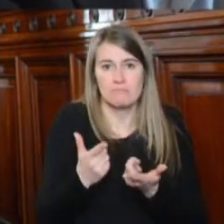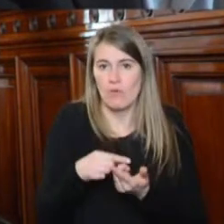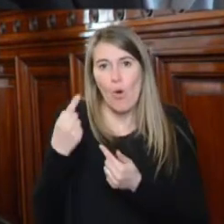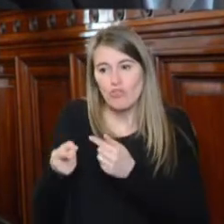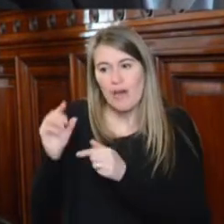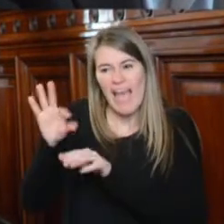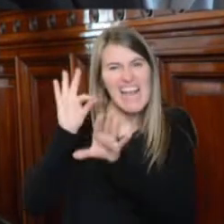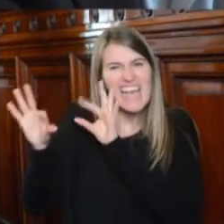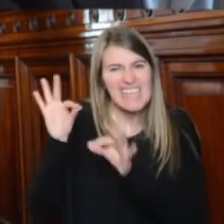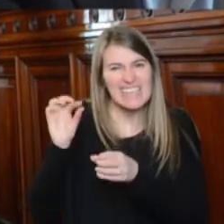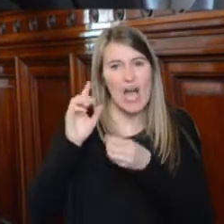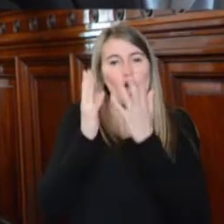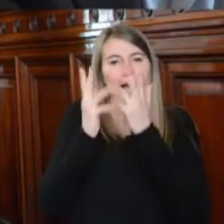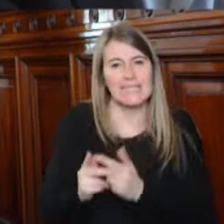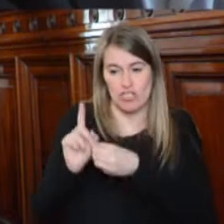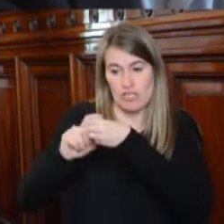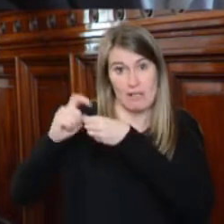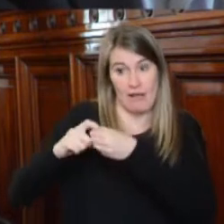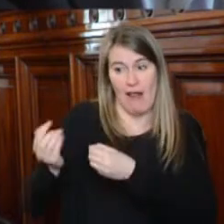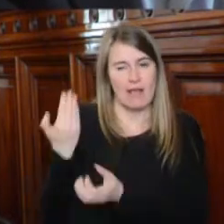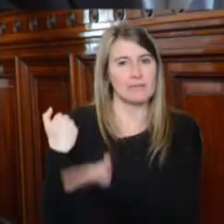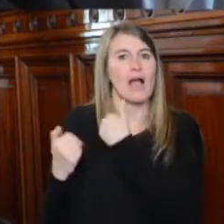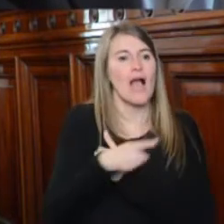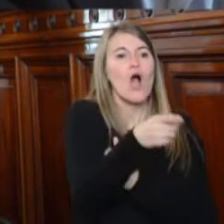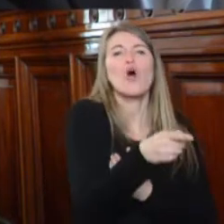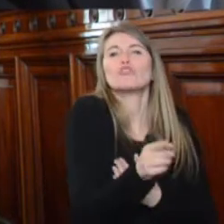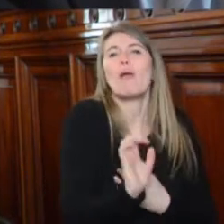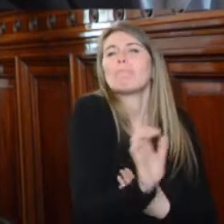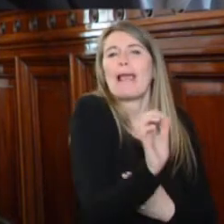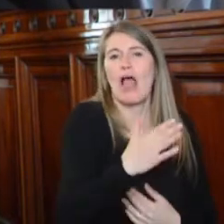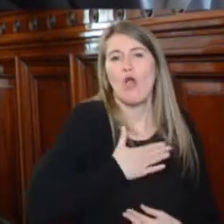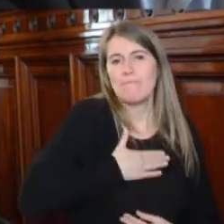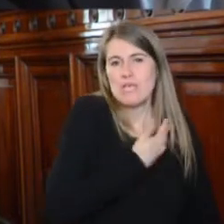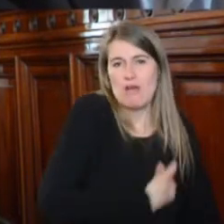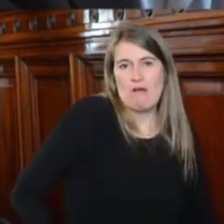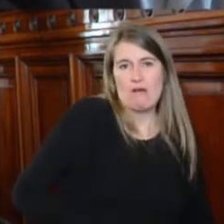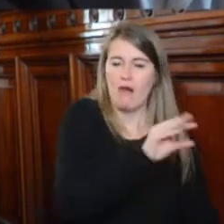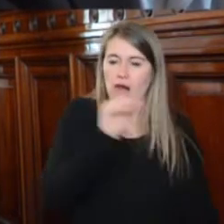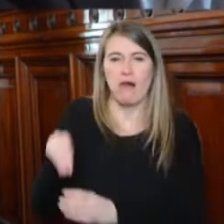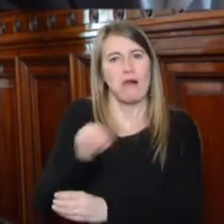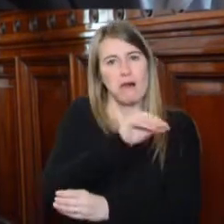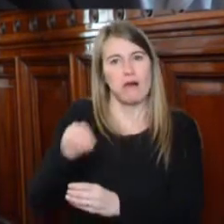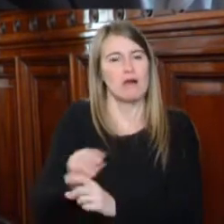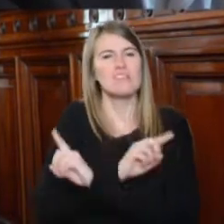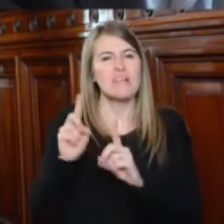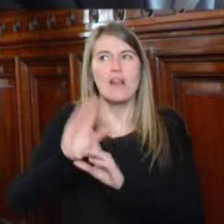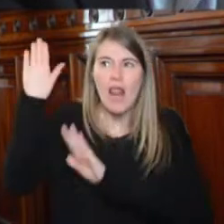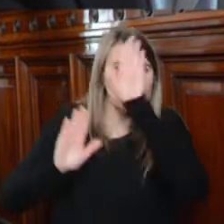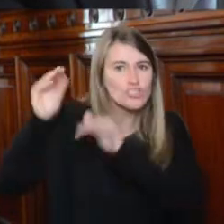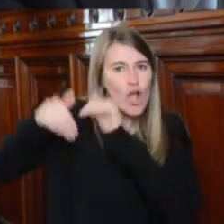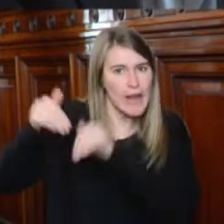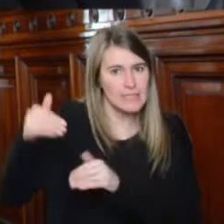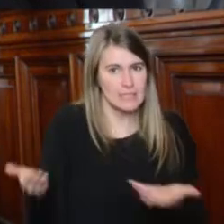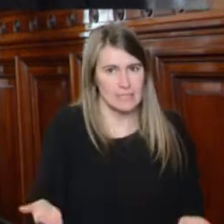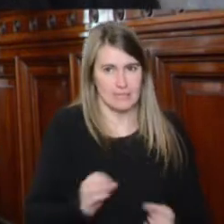de una organización sindical para reemplazarlas por un funcionario de gobierno. El Ministerio de Trabajo, de tal forma, es quien provoca el vencimiento de los